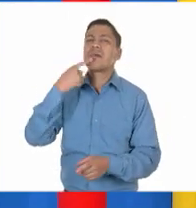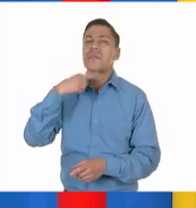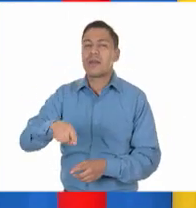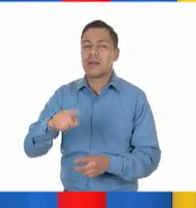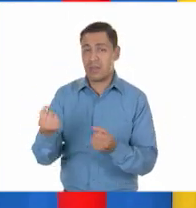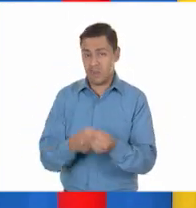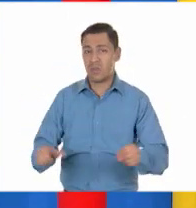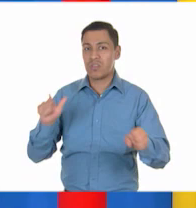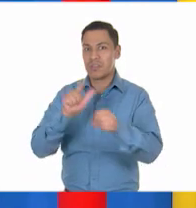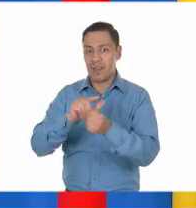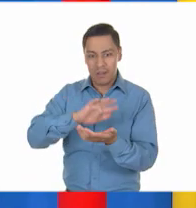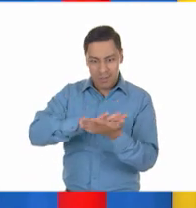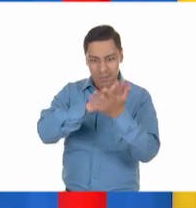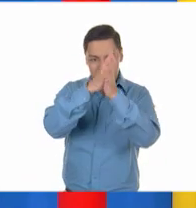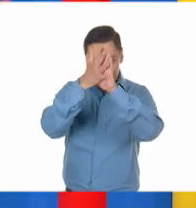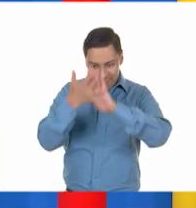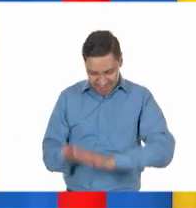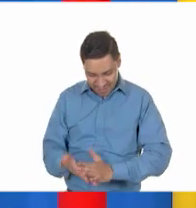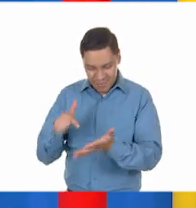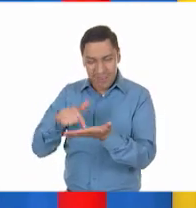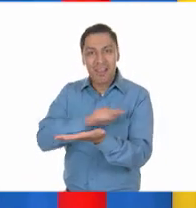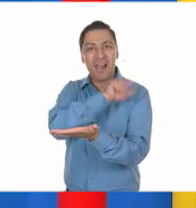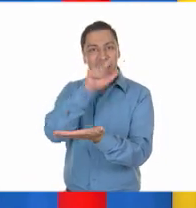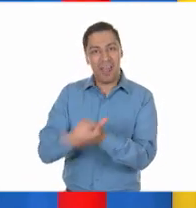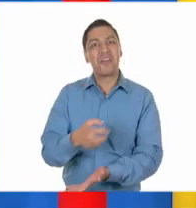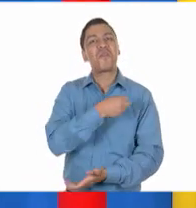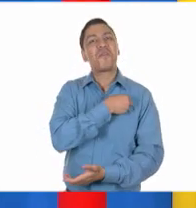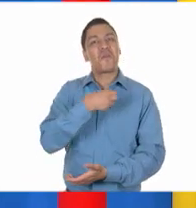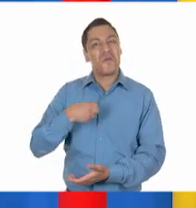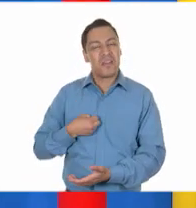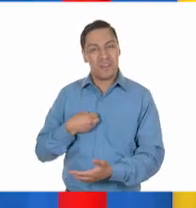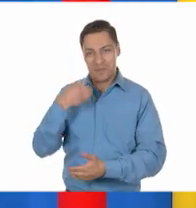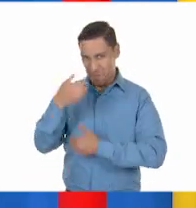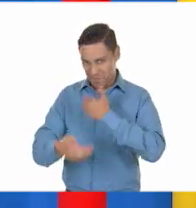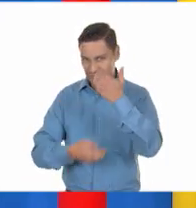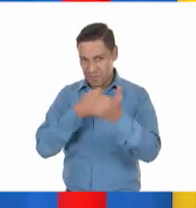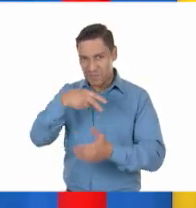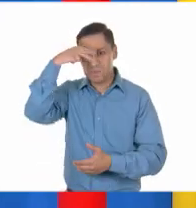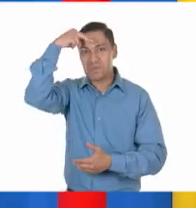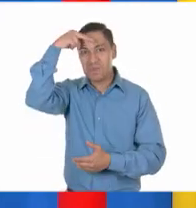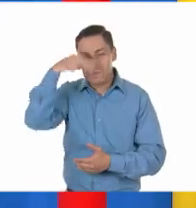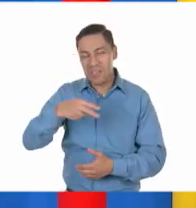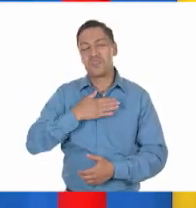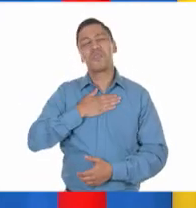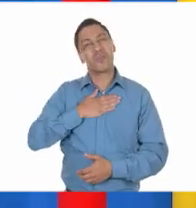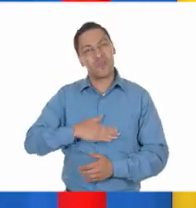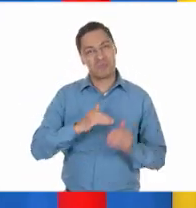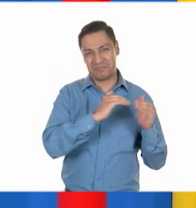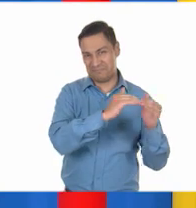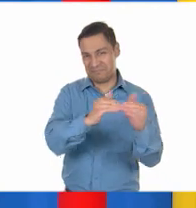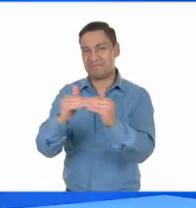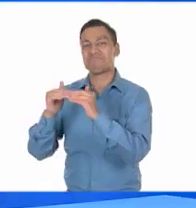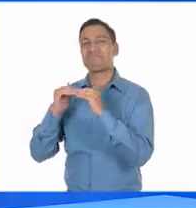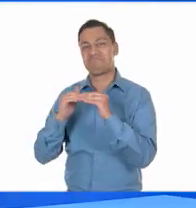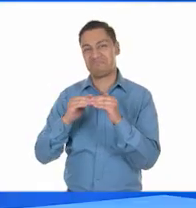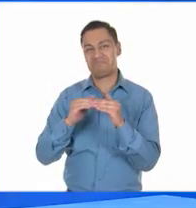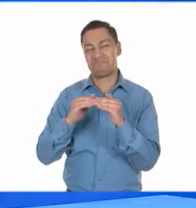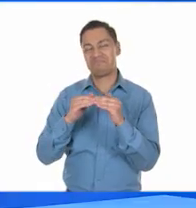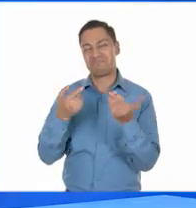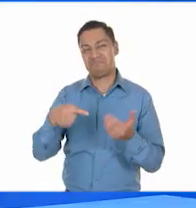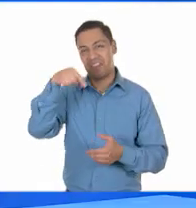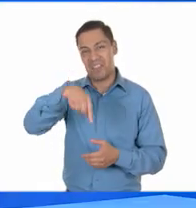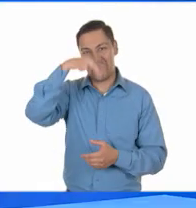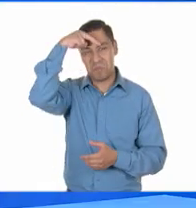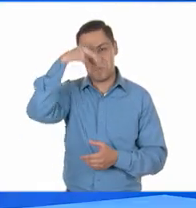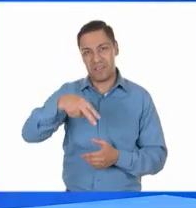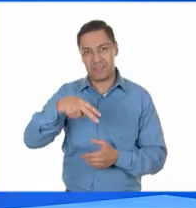convertirlas en leyes para que fueran obligatorias y así contribuir a conformar a una sociedad más justa y equitativa. Además,